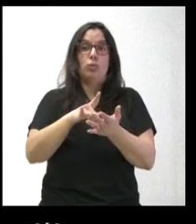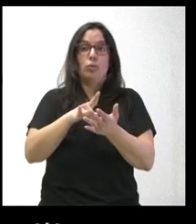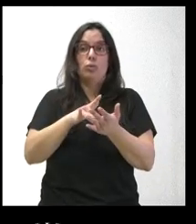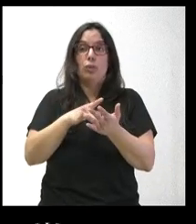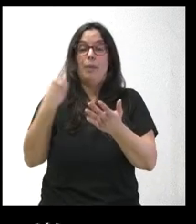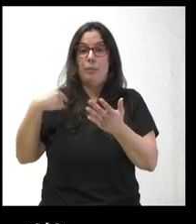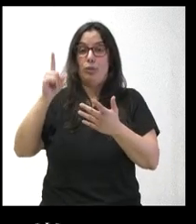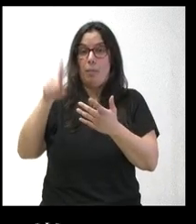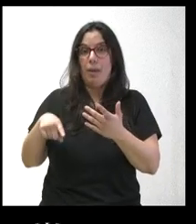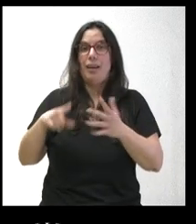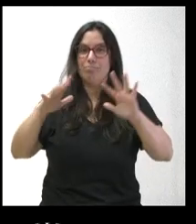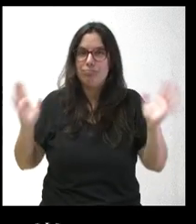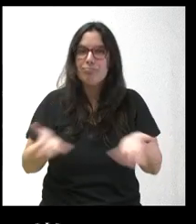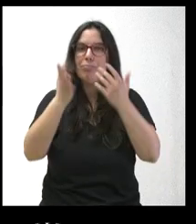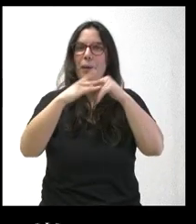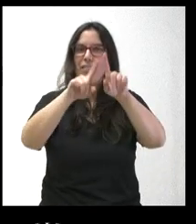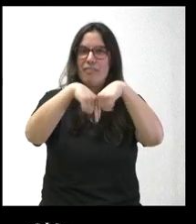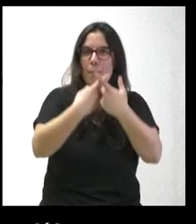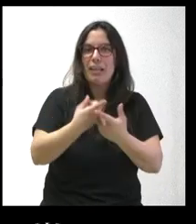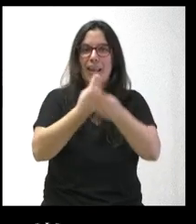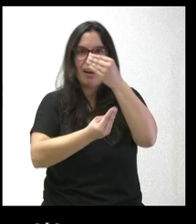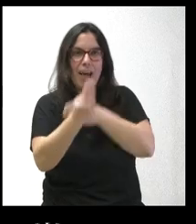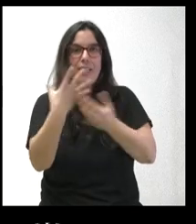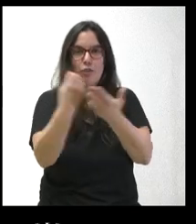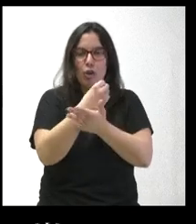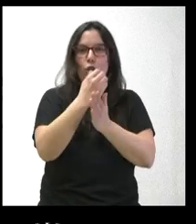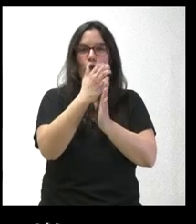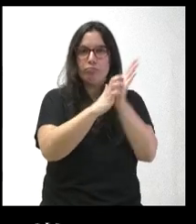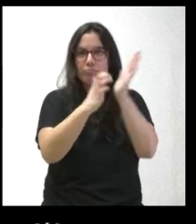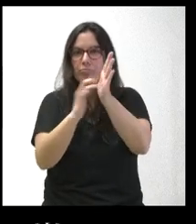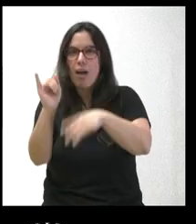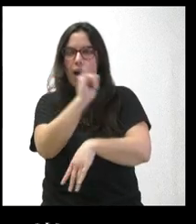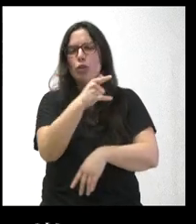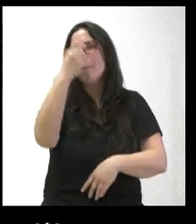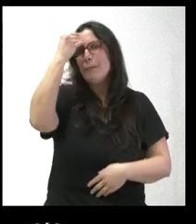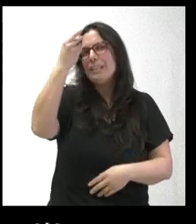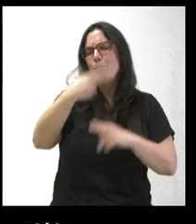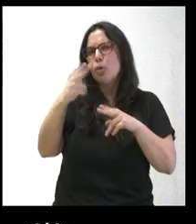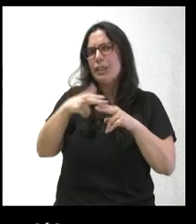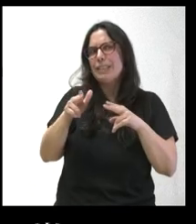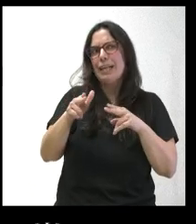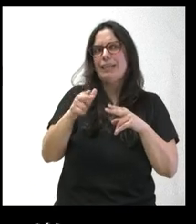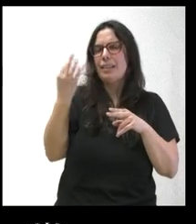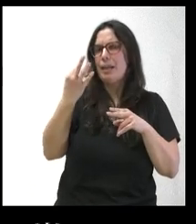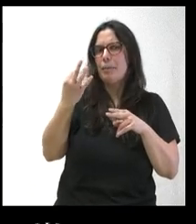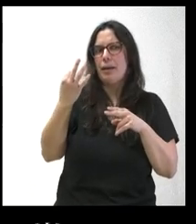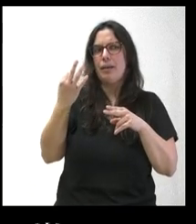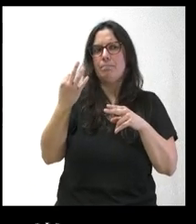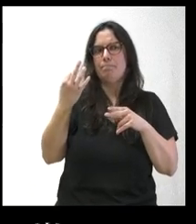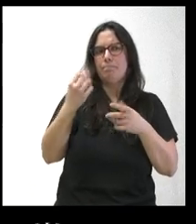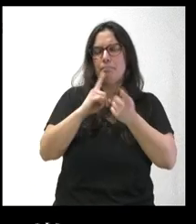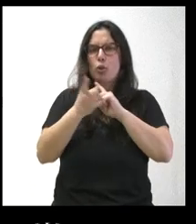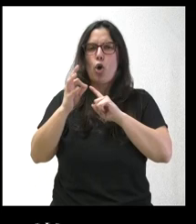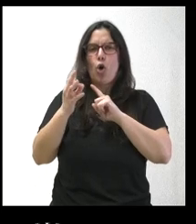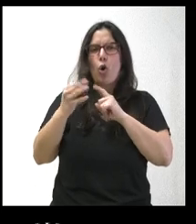el incentivo para las familias que han tenido un hijo. No sé si eso les lleva a replantear de alguna manera o a incentivar de alguna